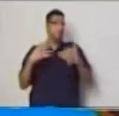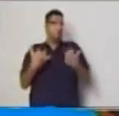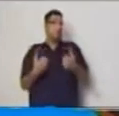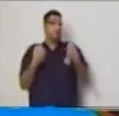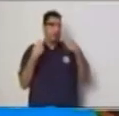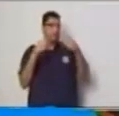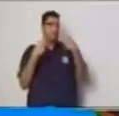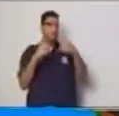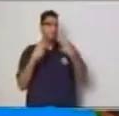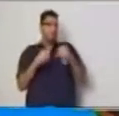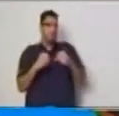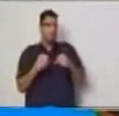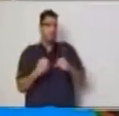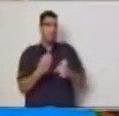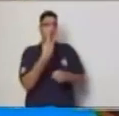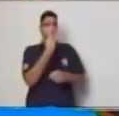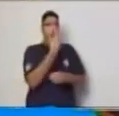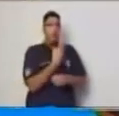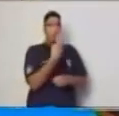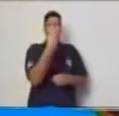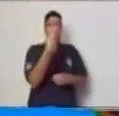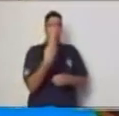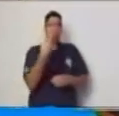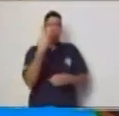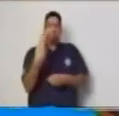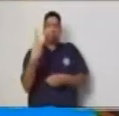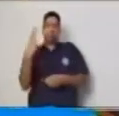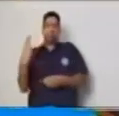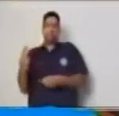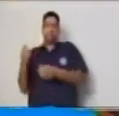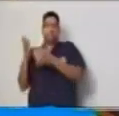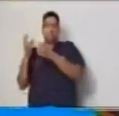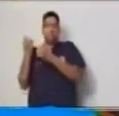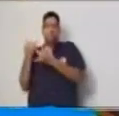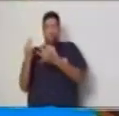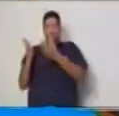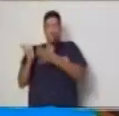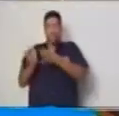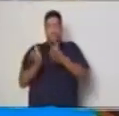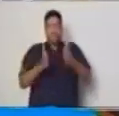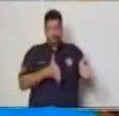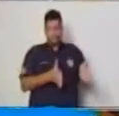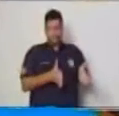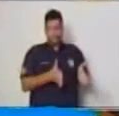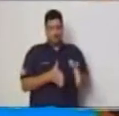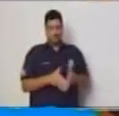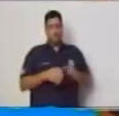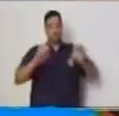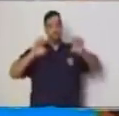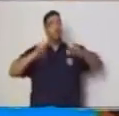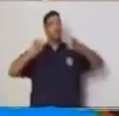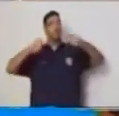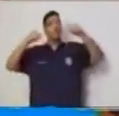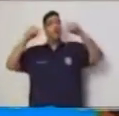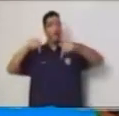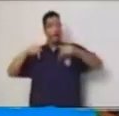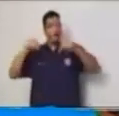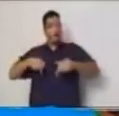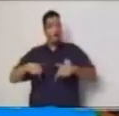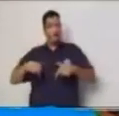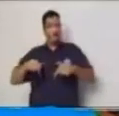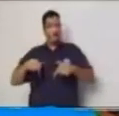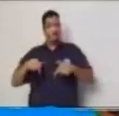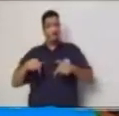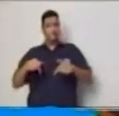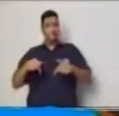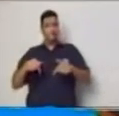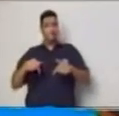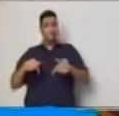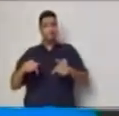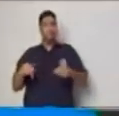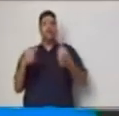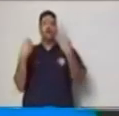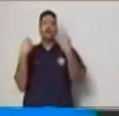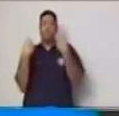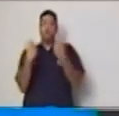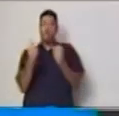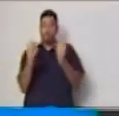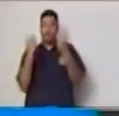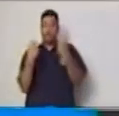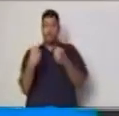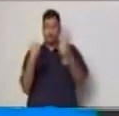los pares ordenados y ahora vamos a realizar